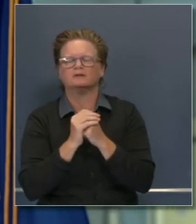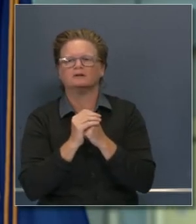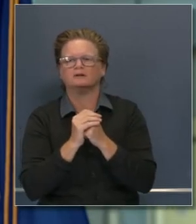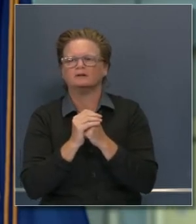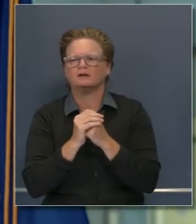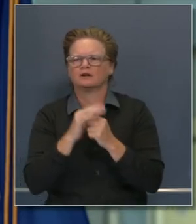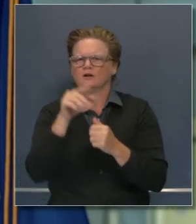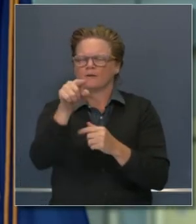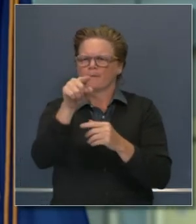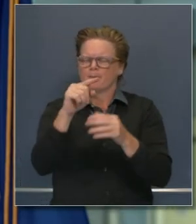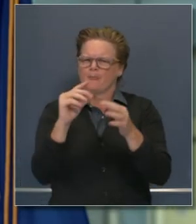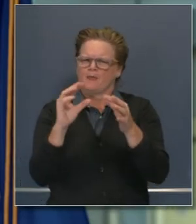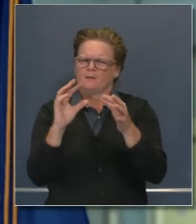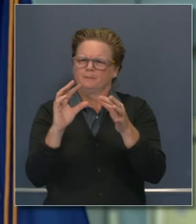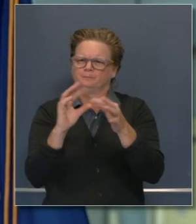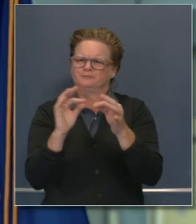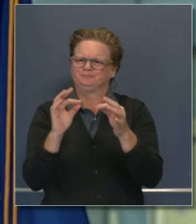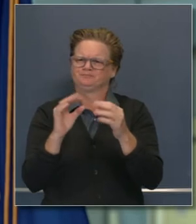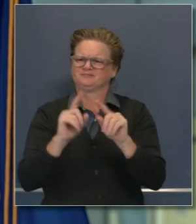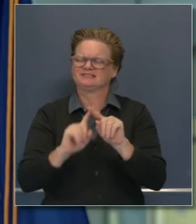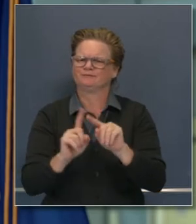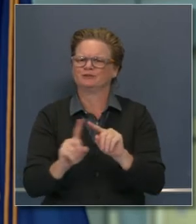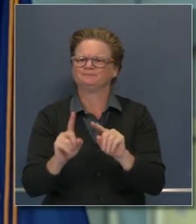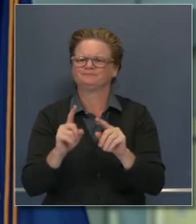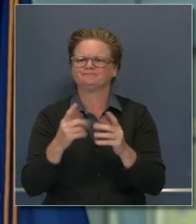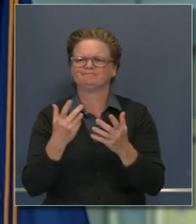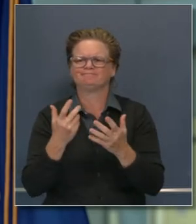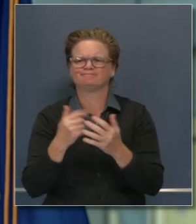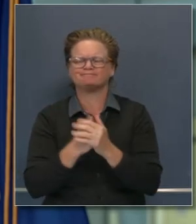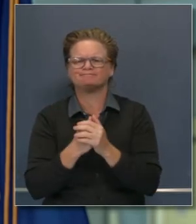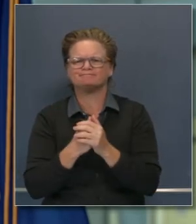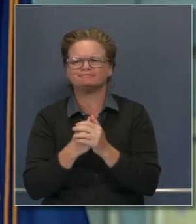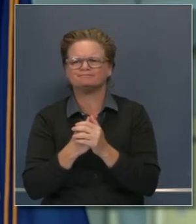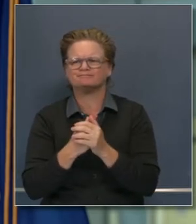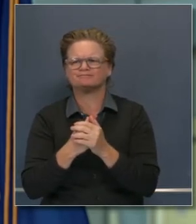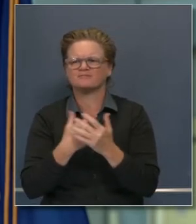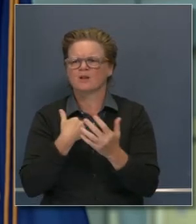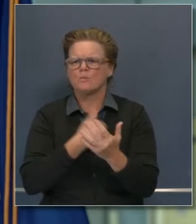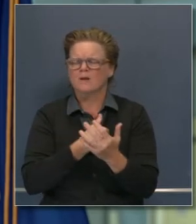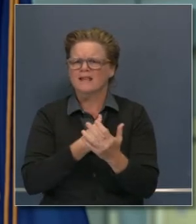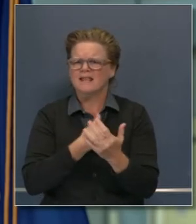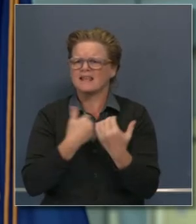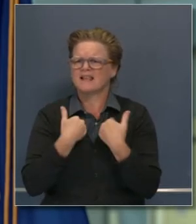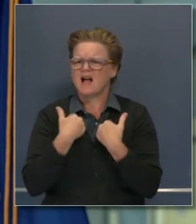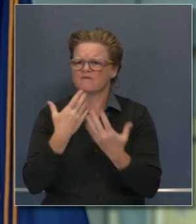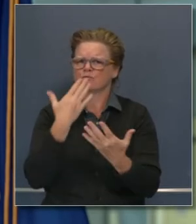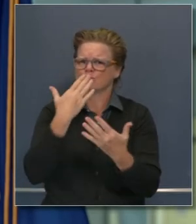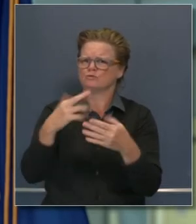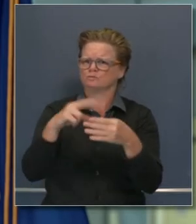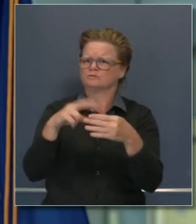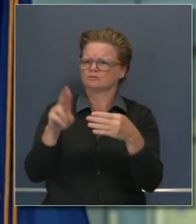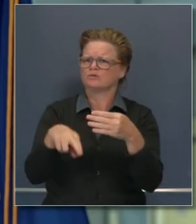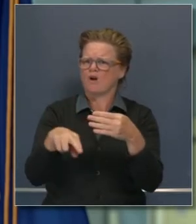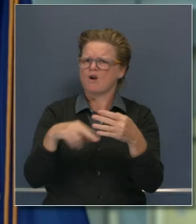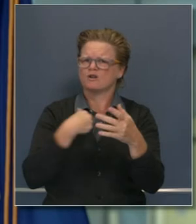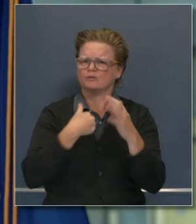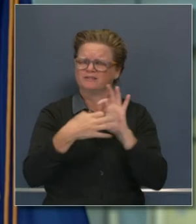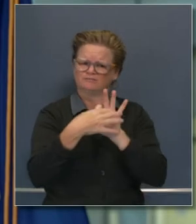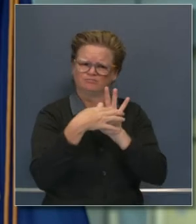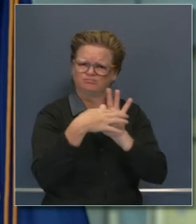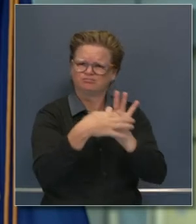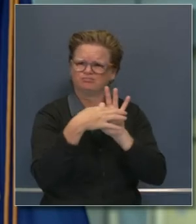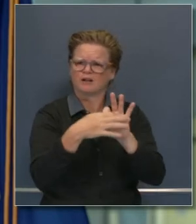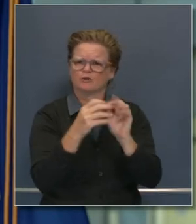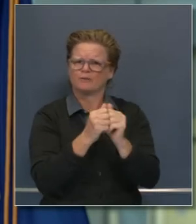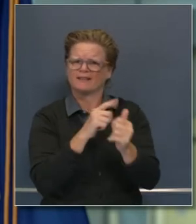usted, del programa de limitación de contaminación. Y trabajando con la legislatura,